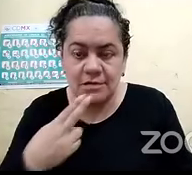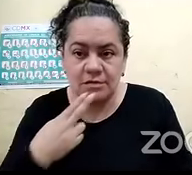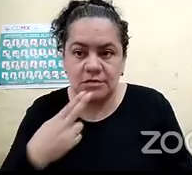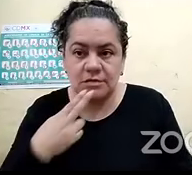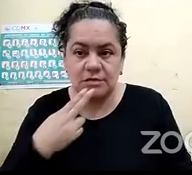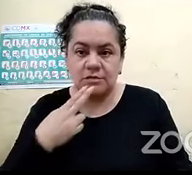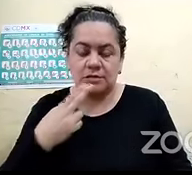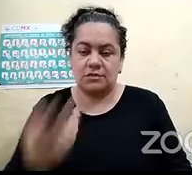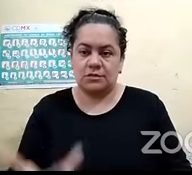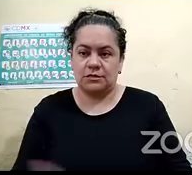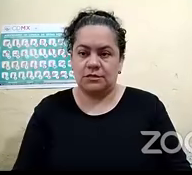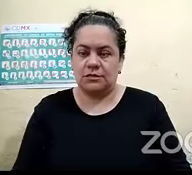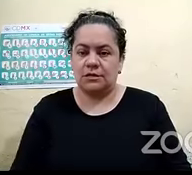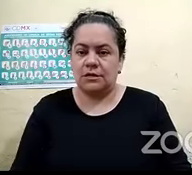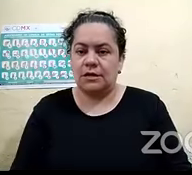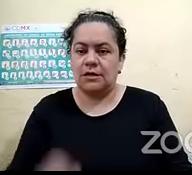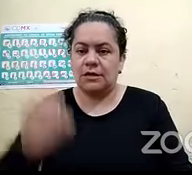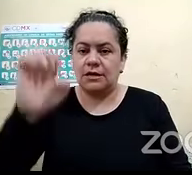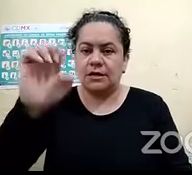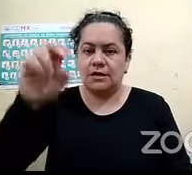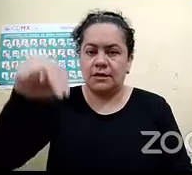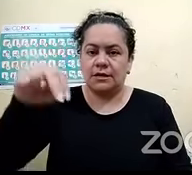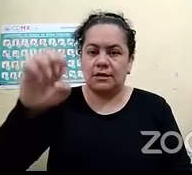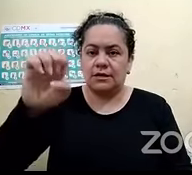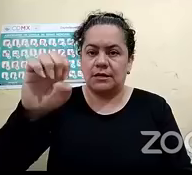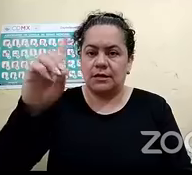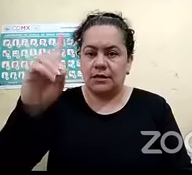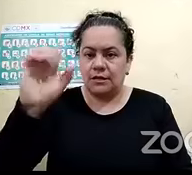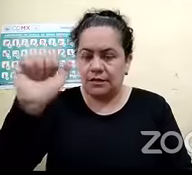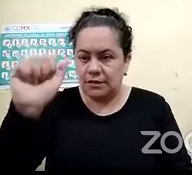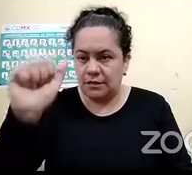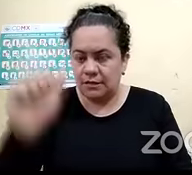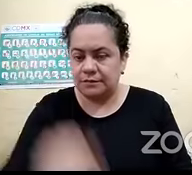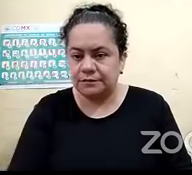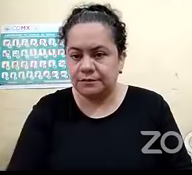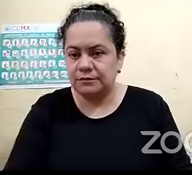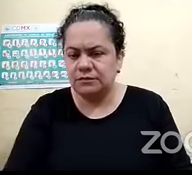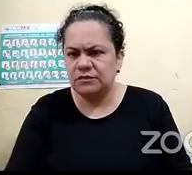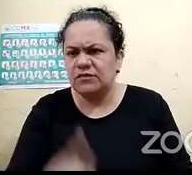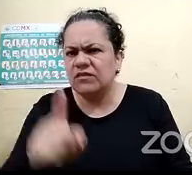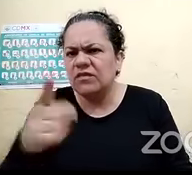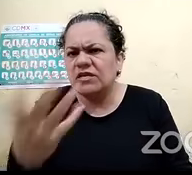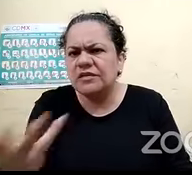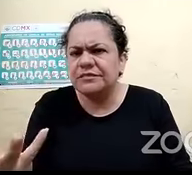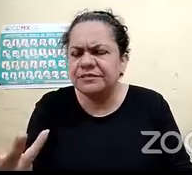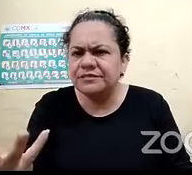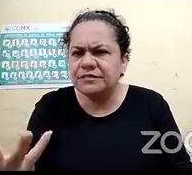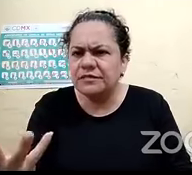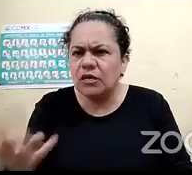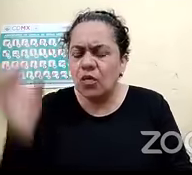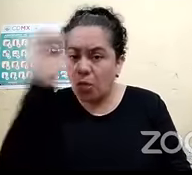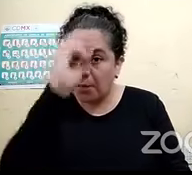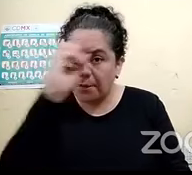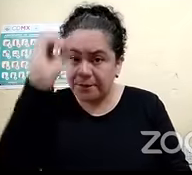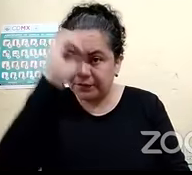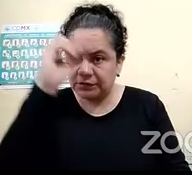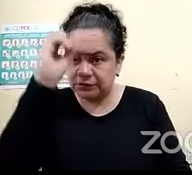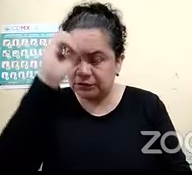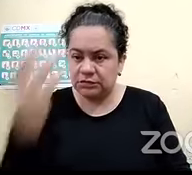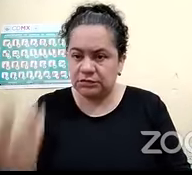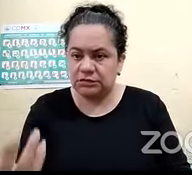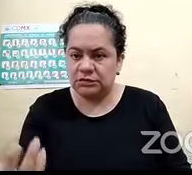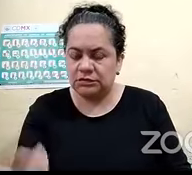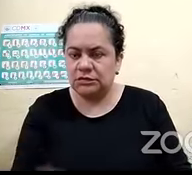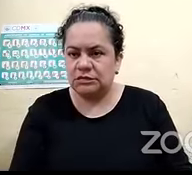ok eneida me gustaría escuchar en tu caso también sobre todo por la experiencia que